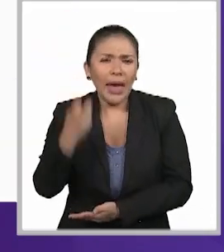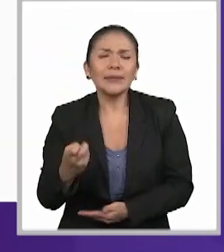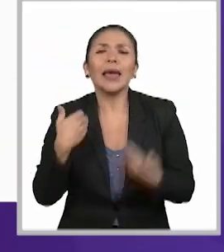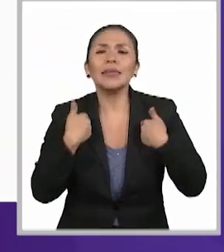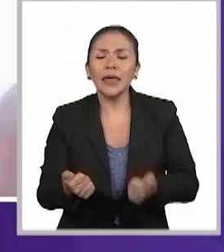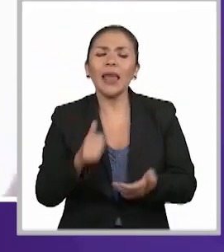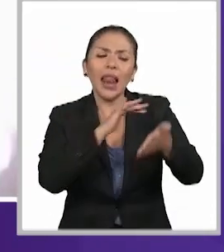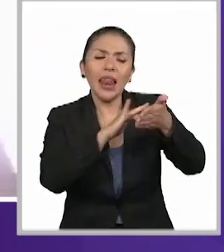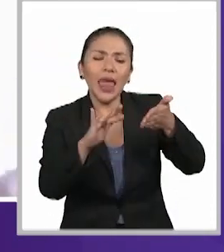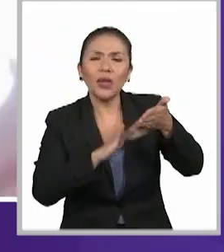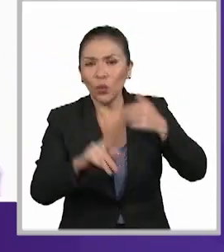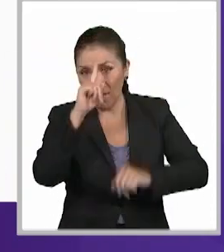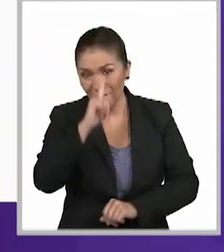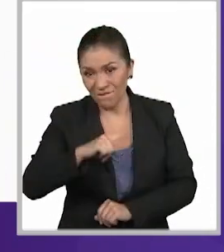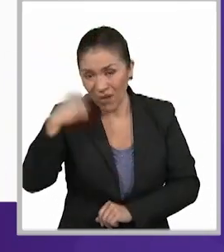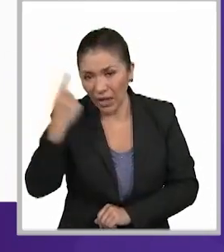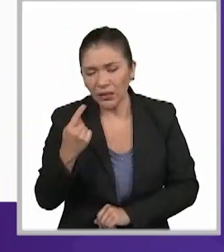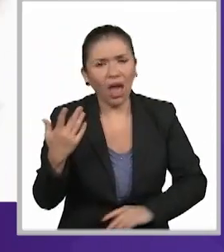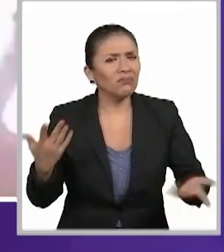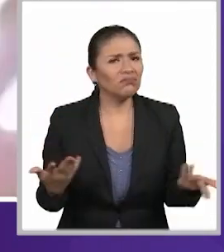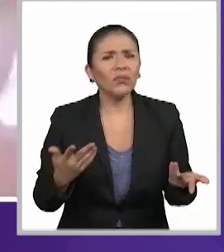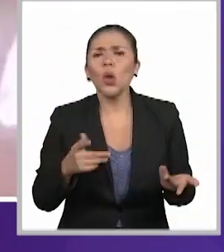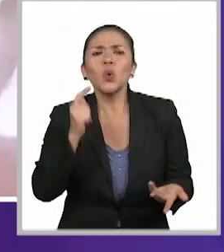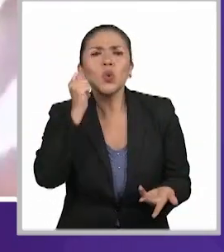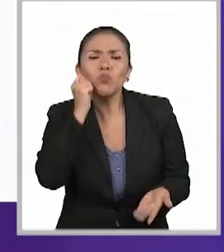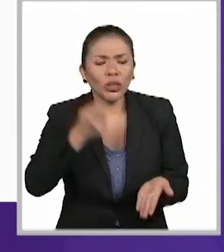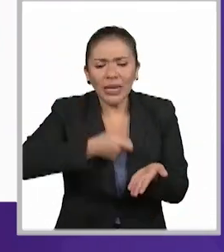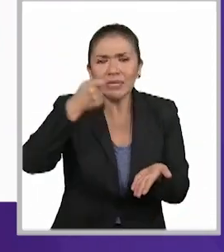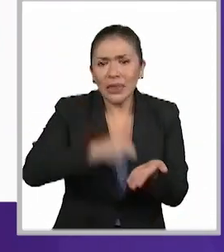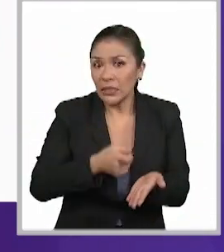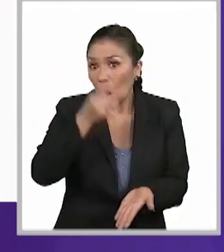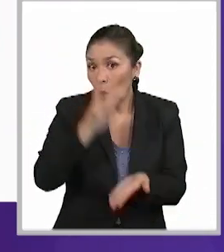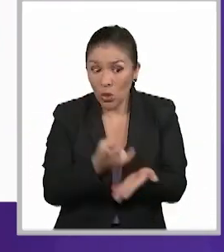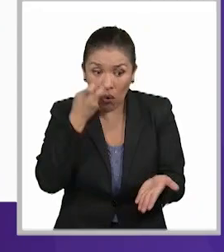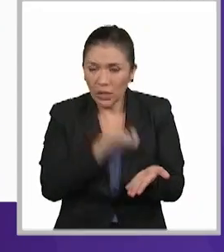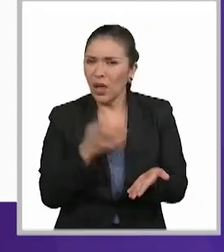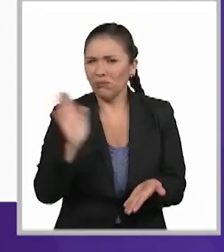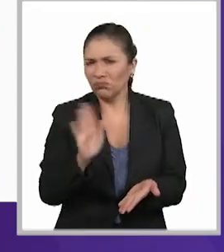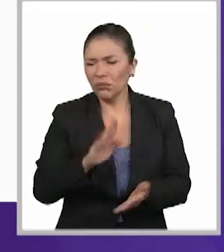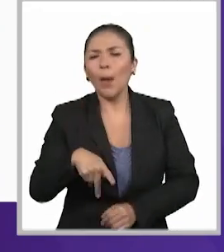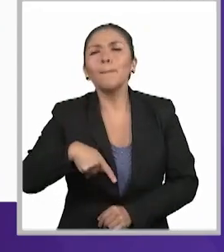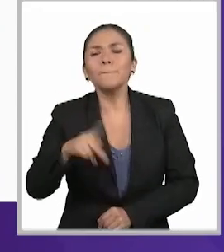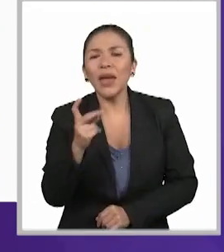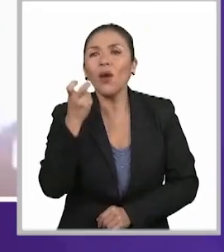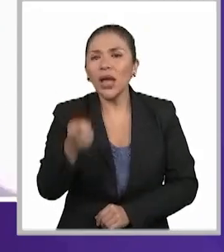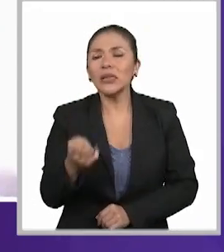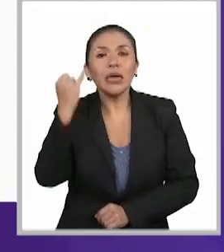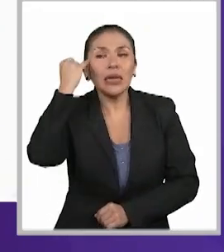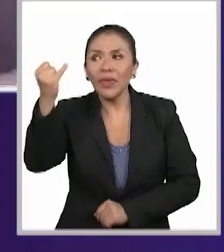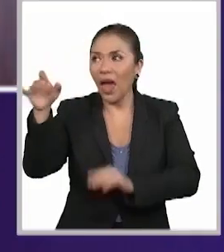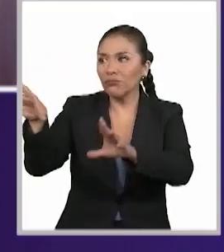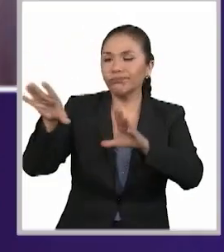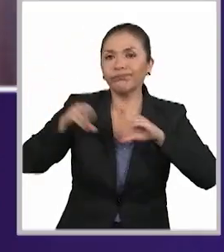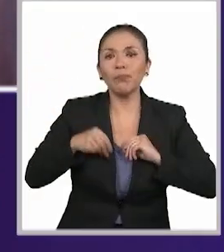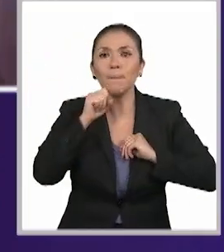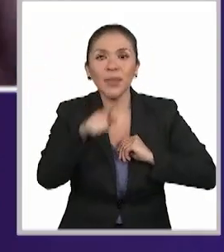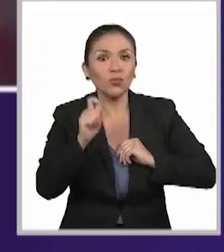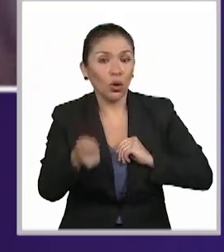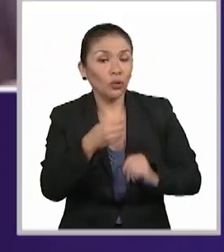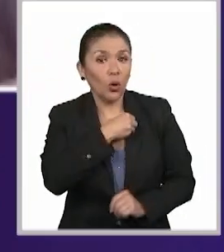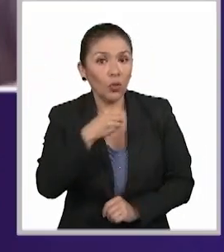el término de lectura fácil, independiente de las sentencias, no solo para las sentencias, pero un poco se adopta de